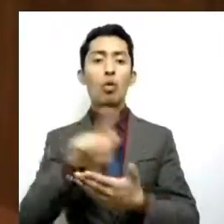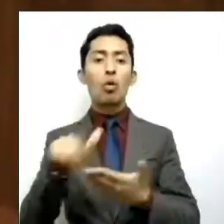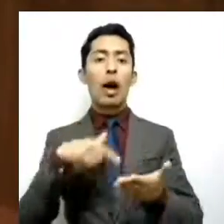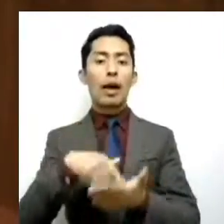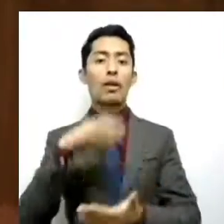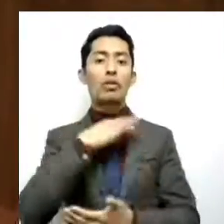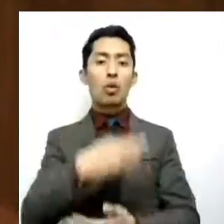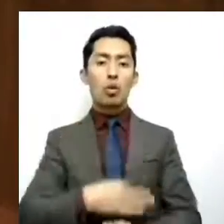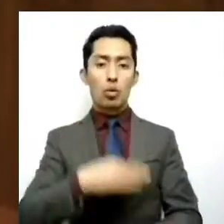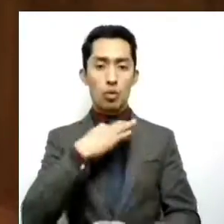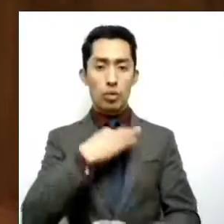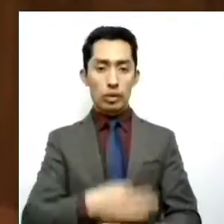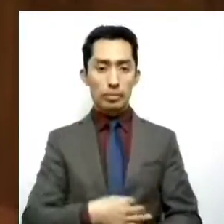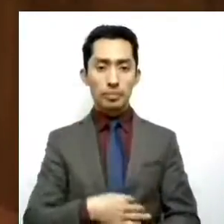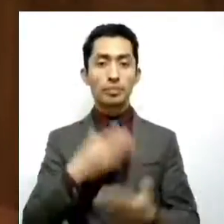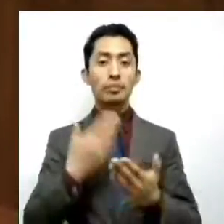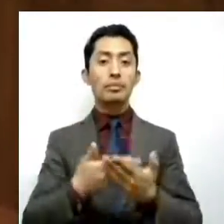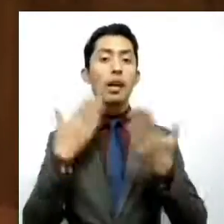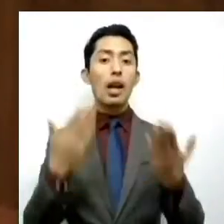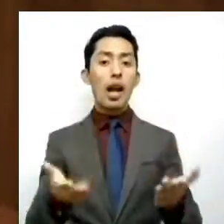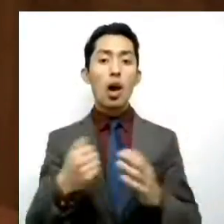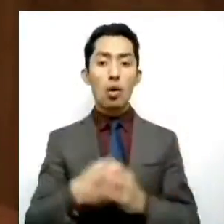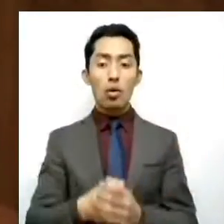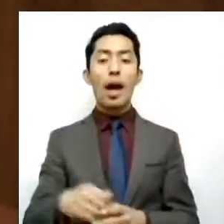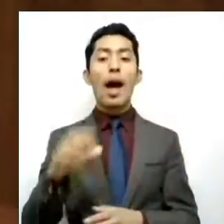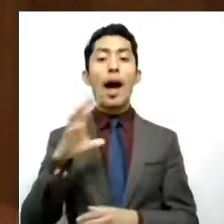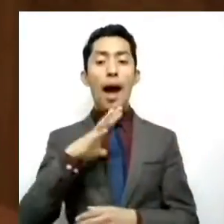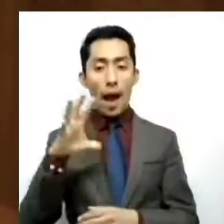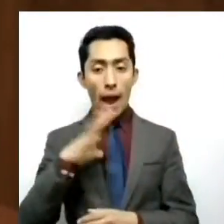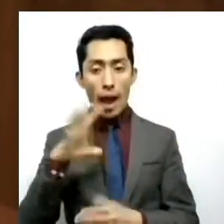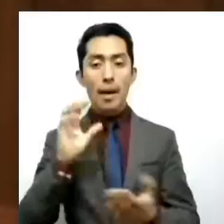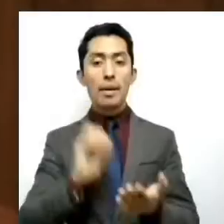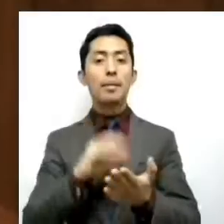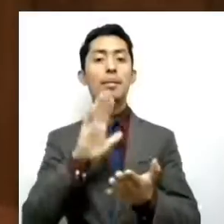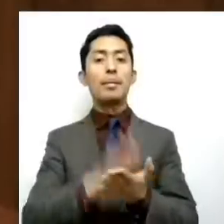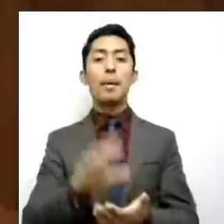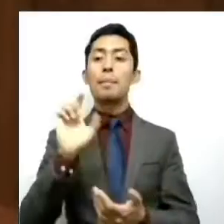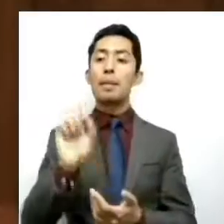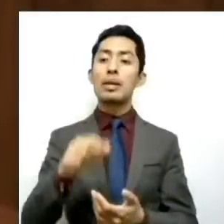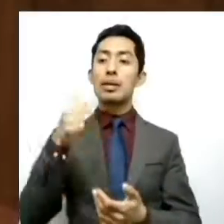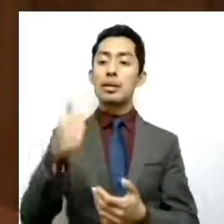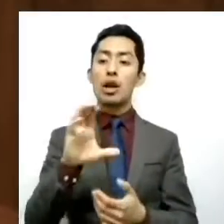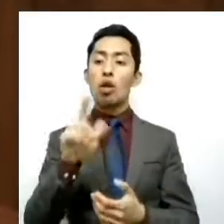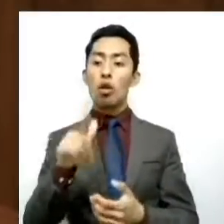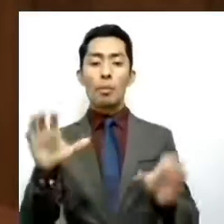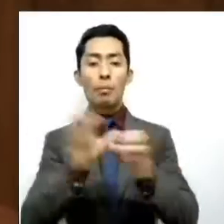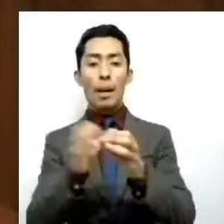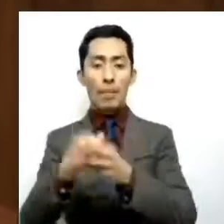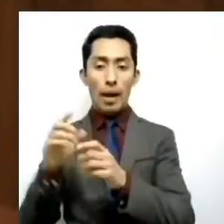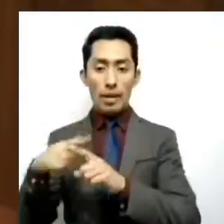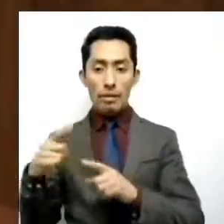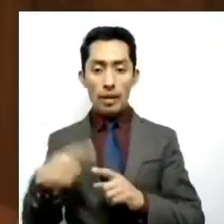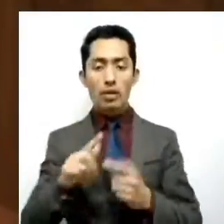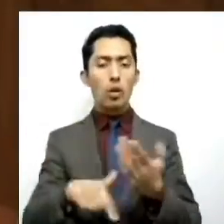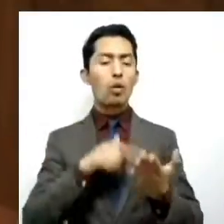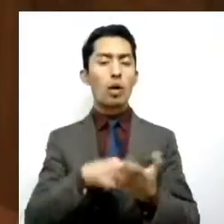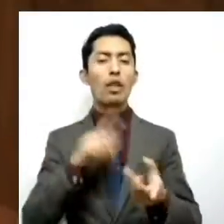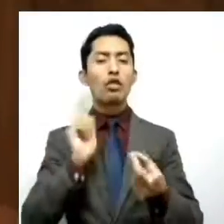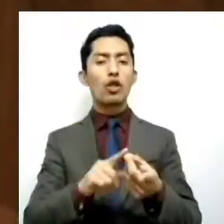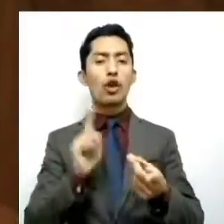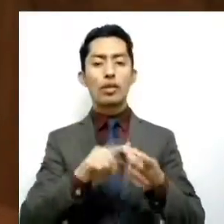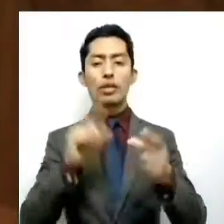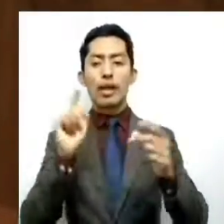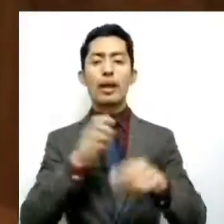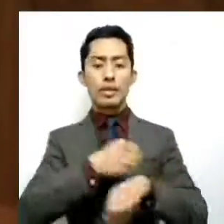A la fecha, se tiene el registro de 26 clubes rotarios ubicados en el territorio mexiquense,